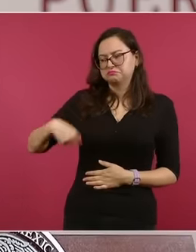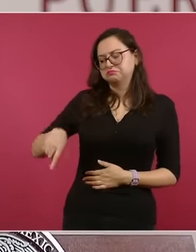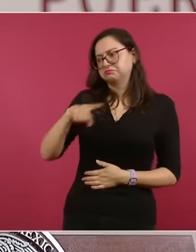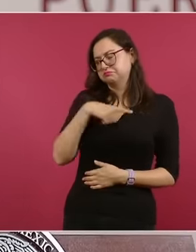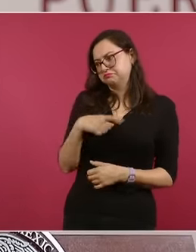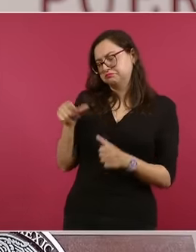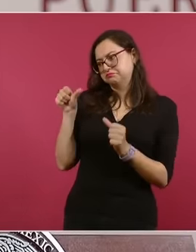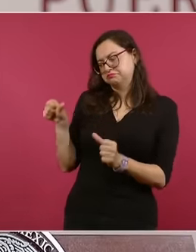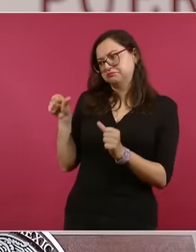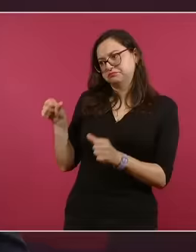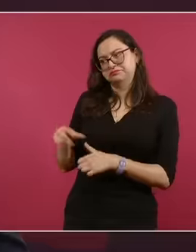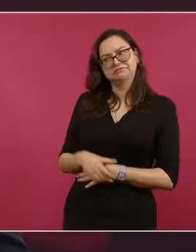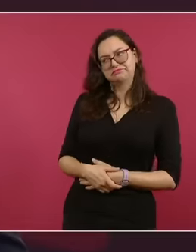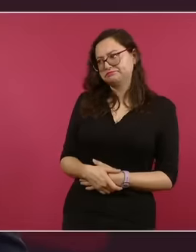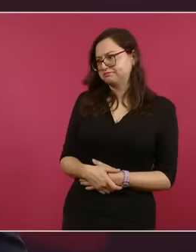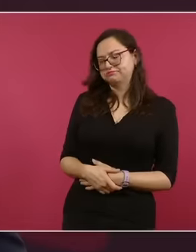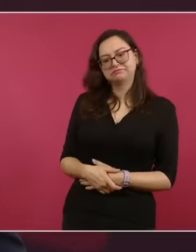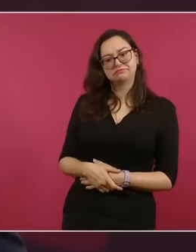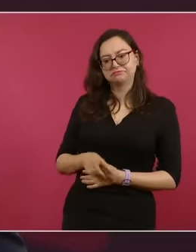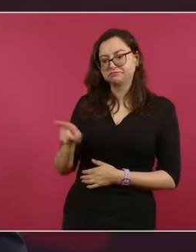acoge a México.